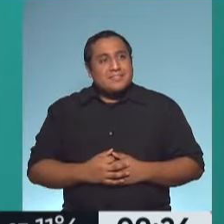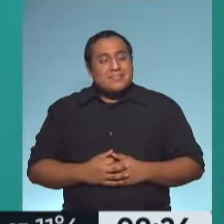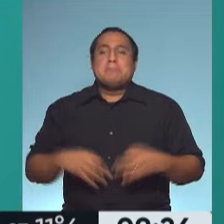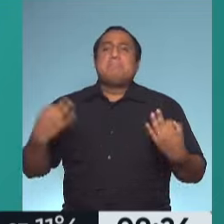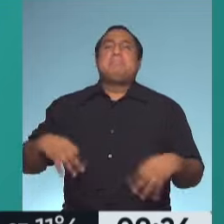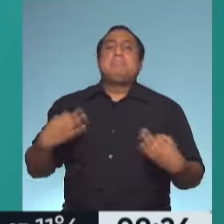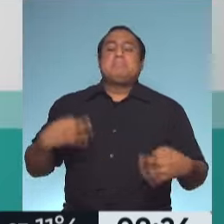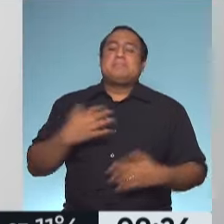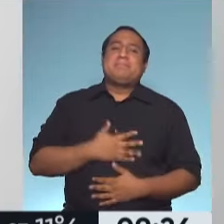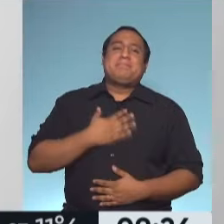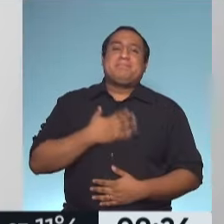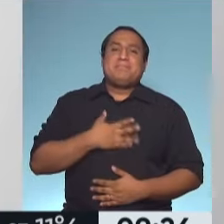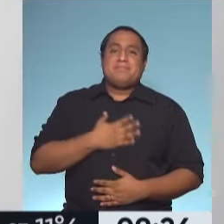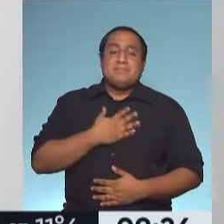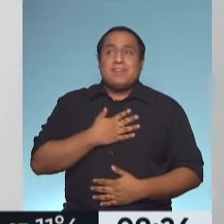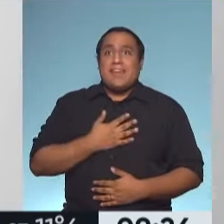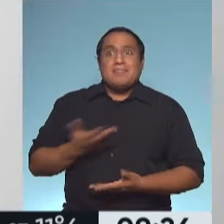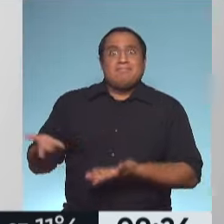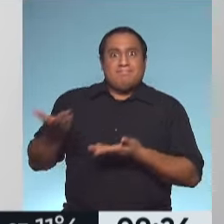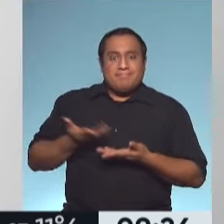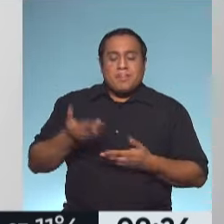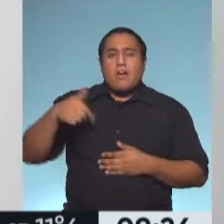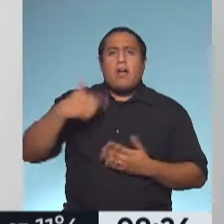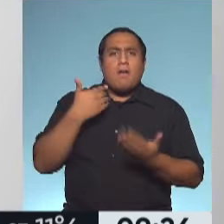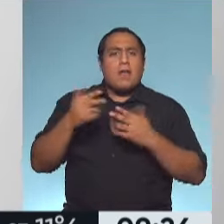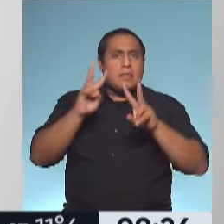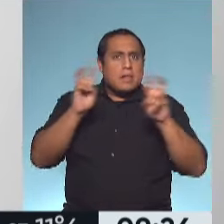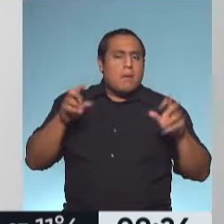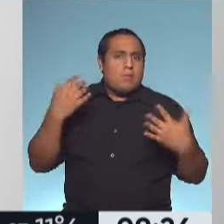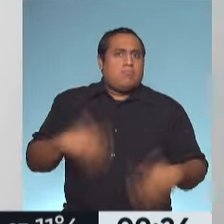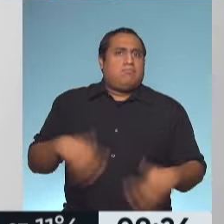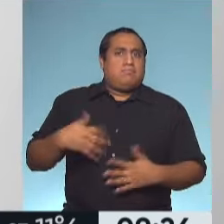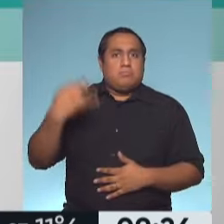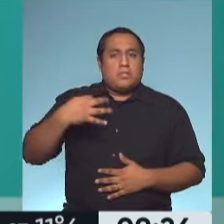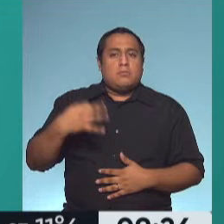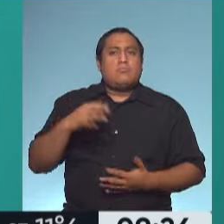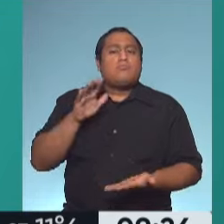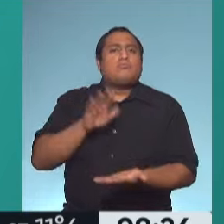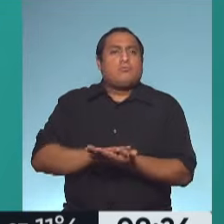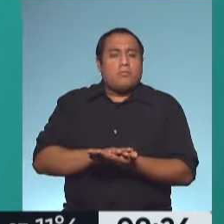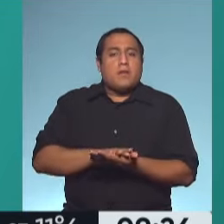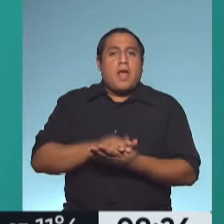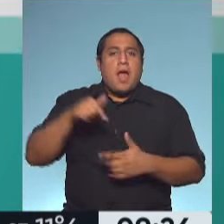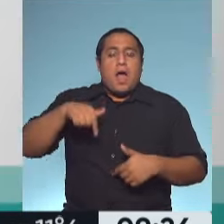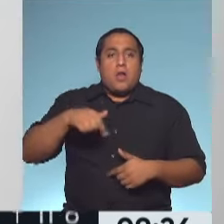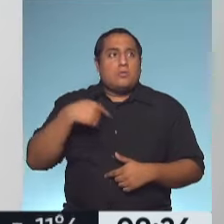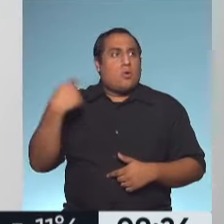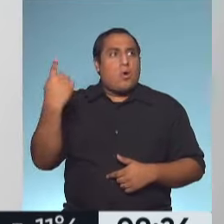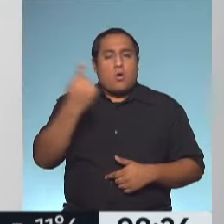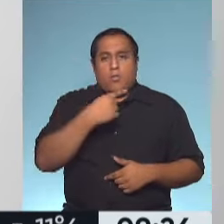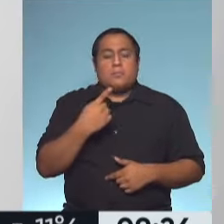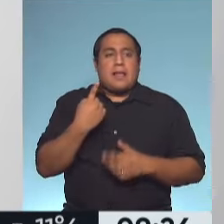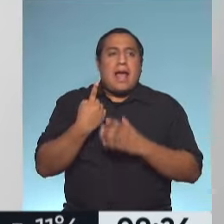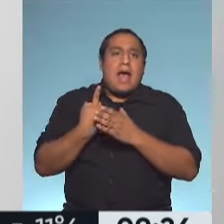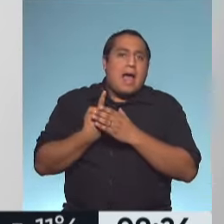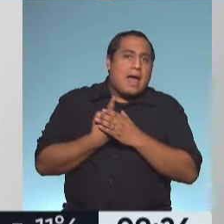Muy bien, muy contentas siempre de recibirte y hoy vamos a hablar de un tema muy particular que tiene que ver con este aislamiento que muchos hacemos